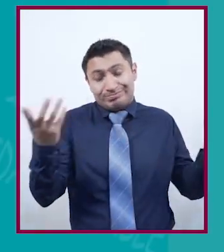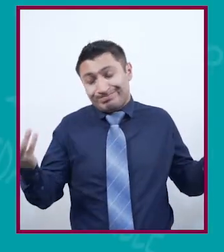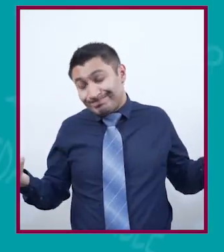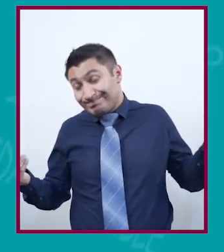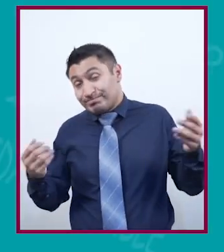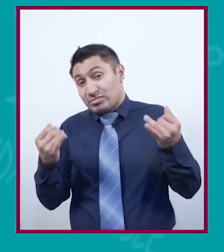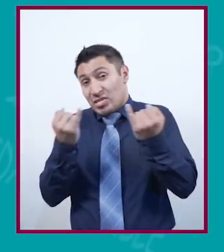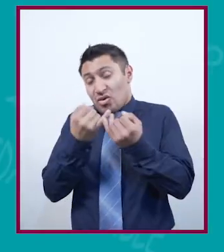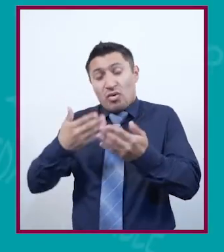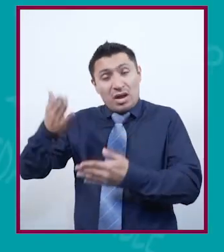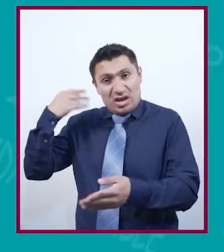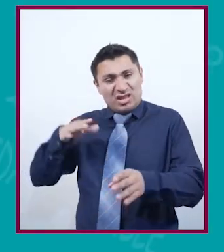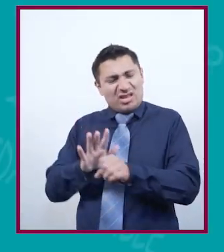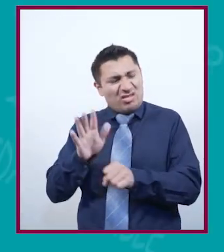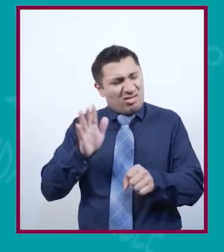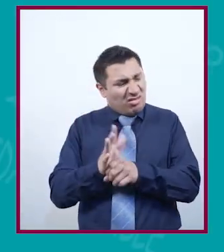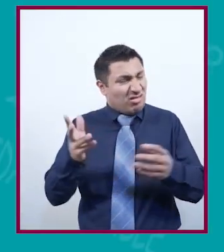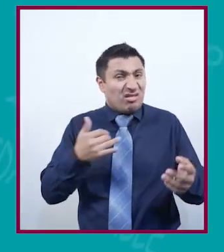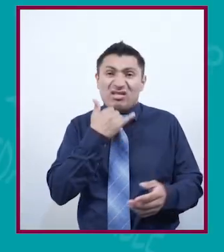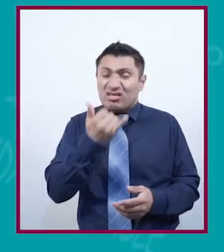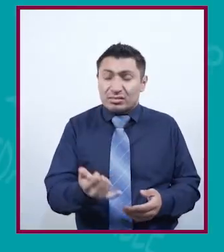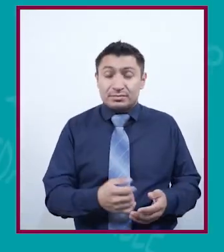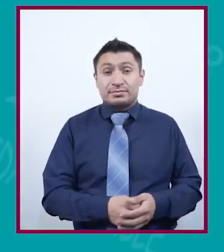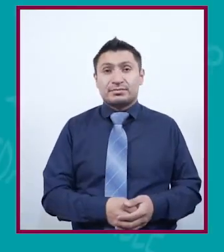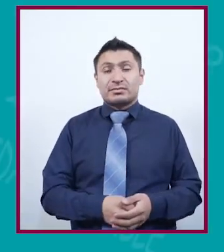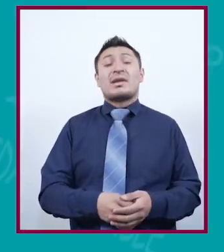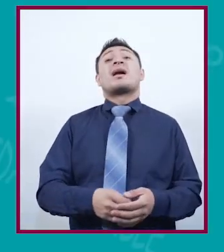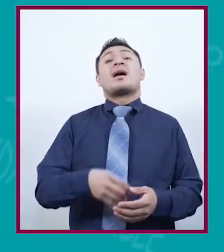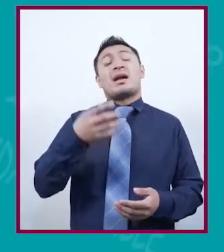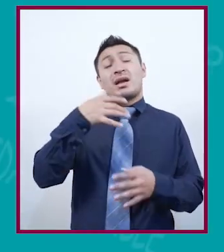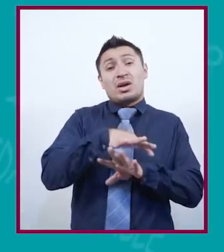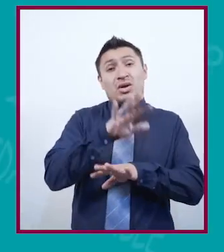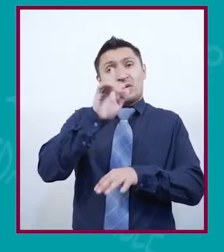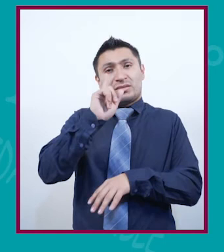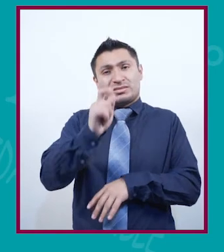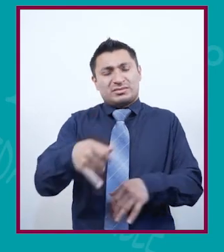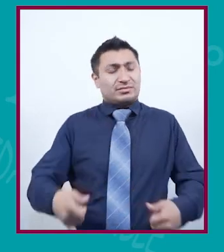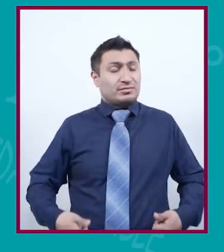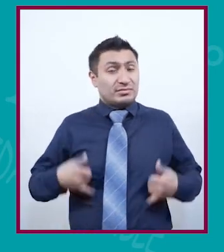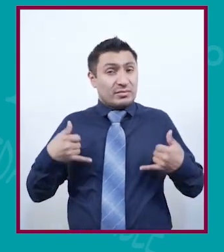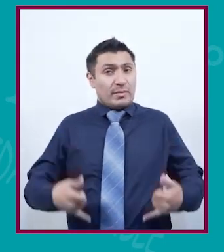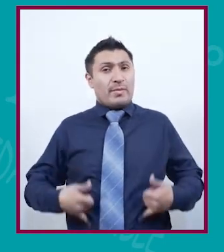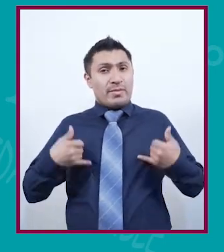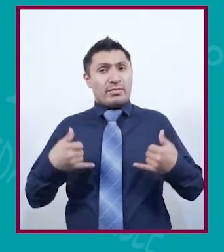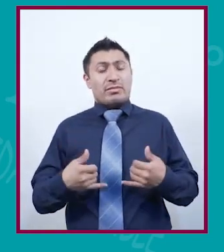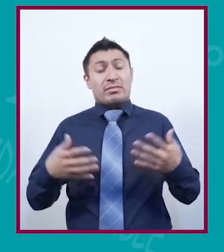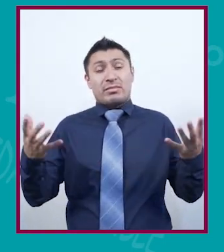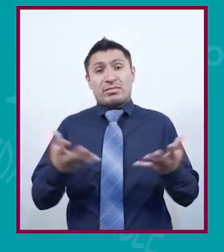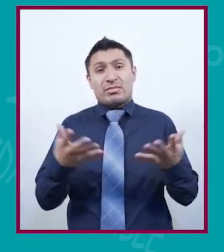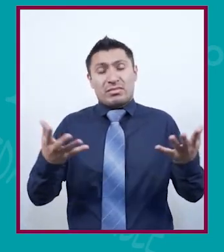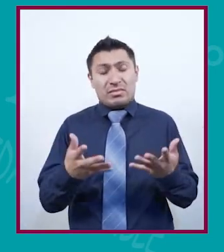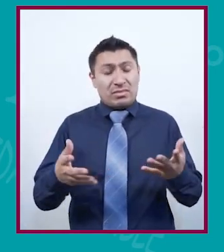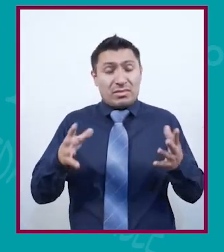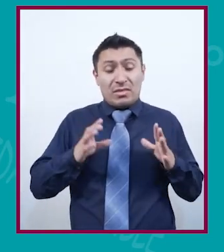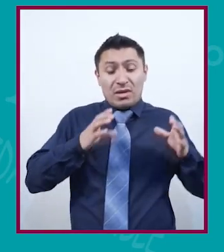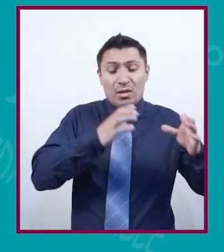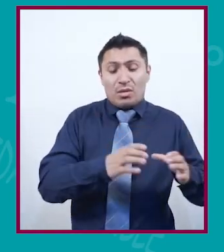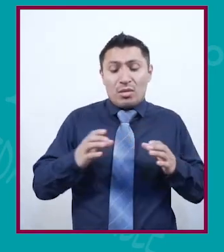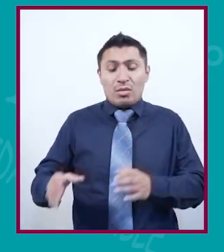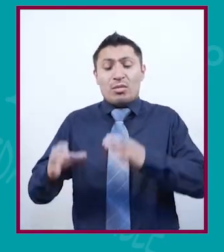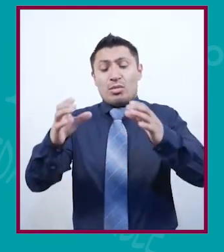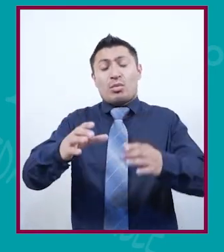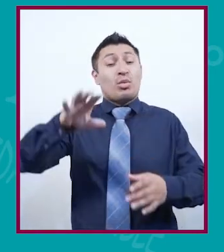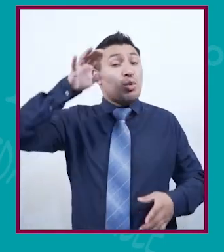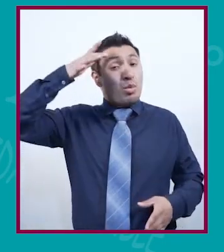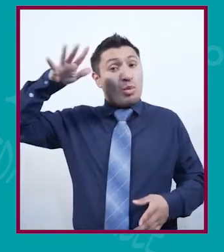Perviven estas imposiciones sobre lo que significa ser joven por parte de él, elaboradas por los